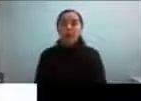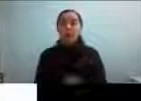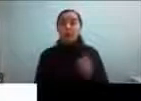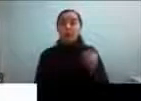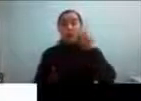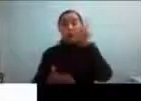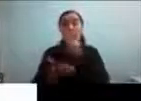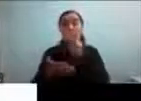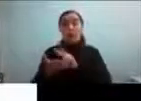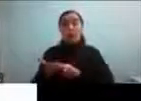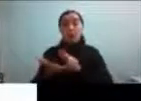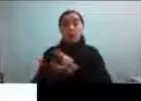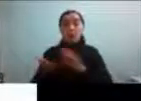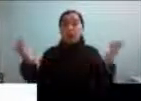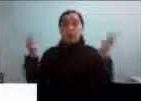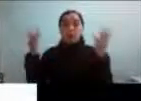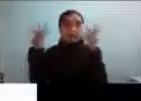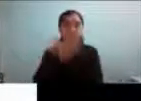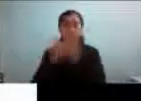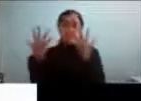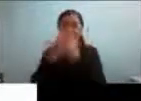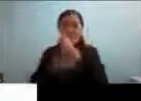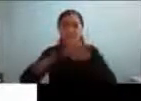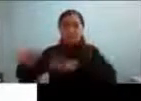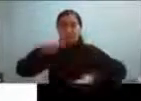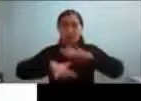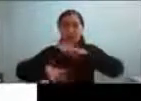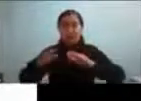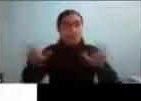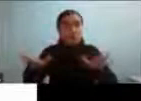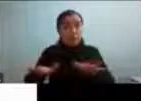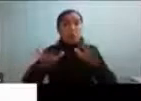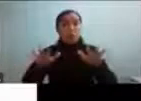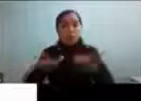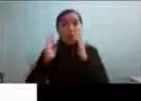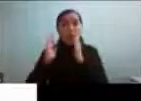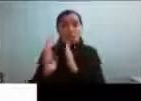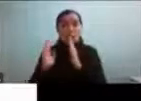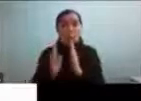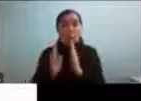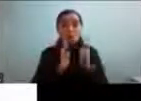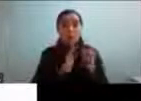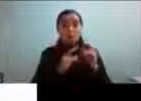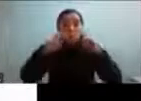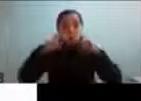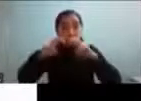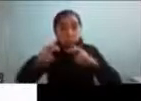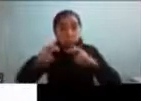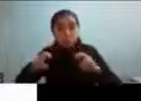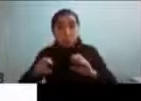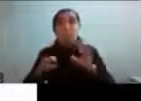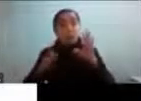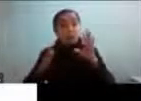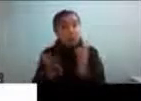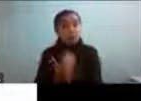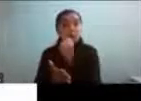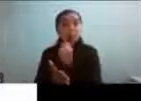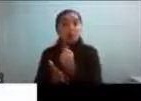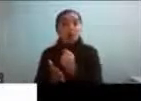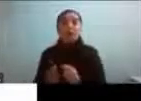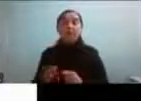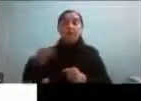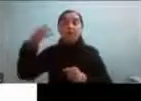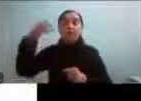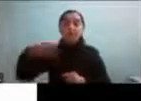bastante desordenada me costó mucho ordenar la literatura y las investigaciones previas pero logré finalmente armar tres